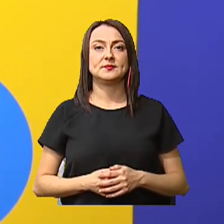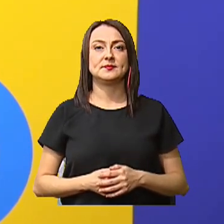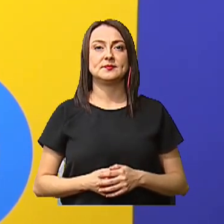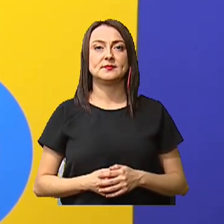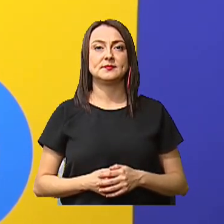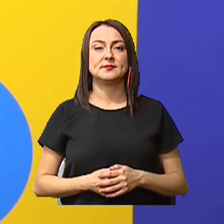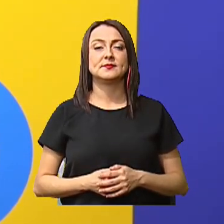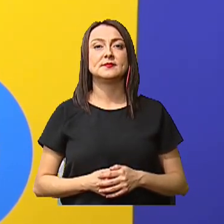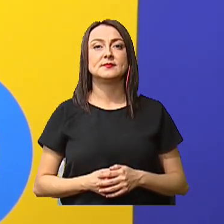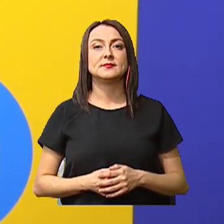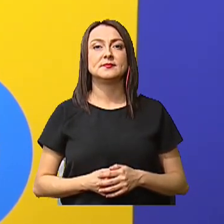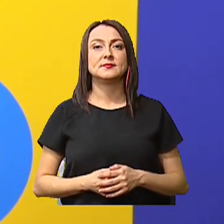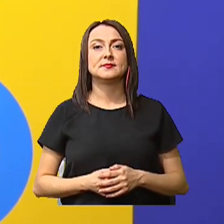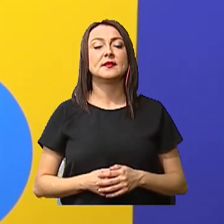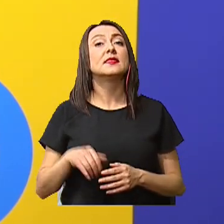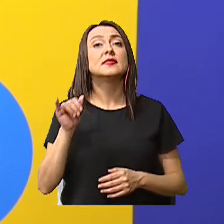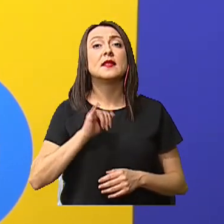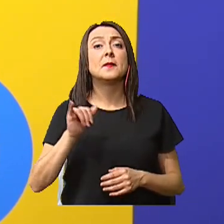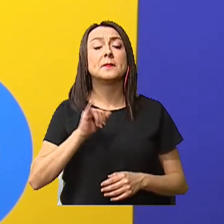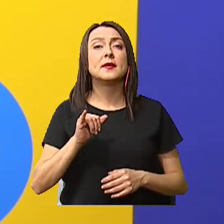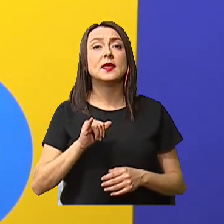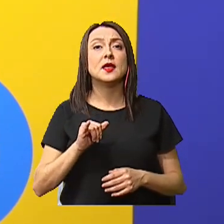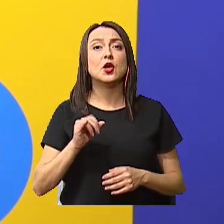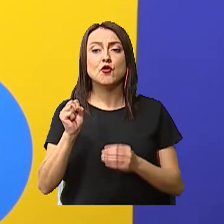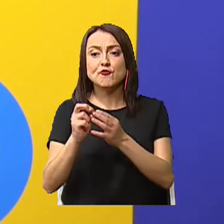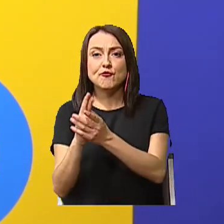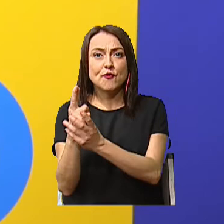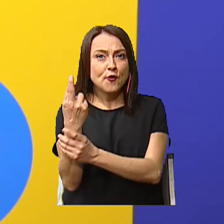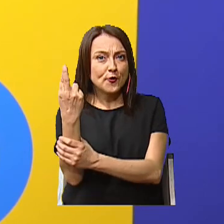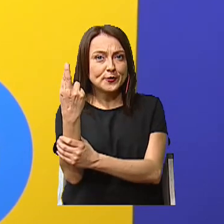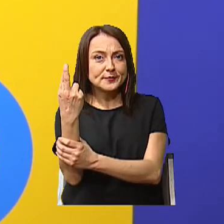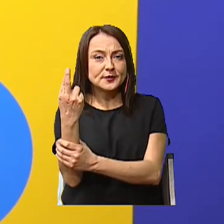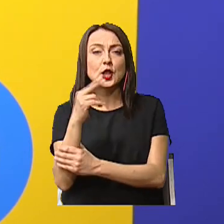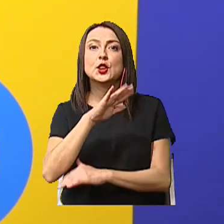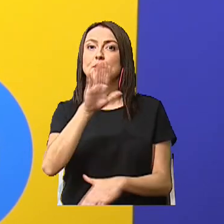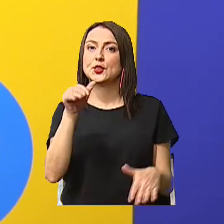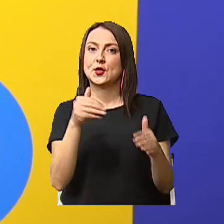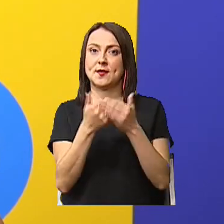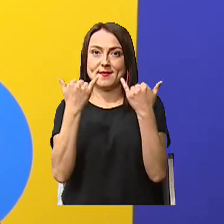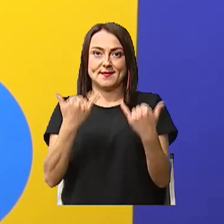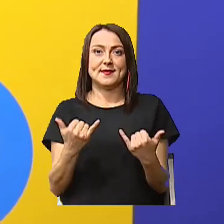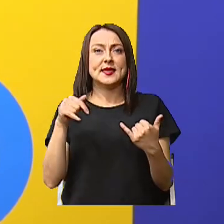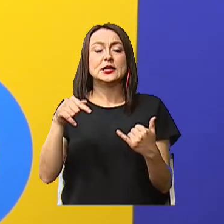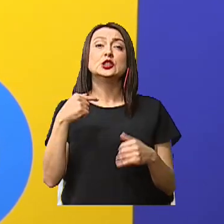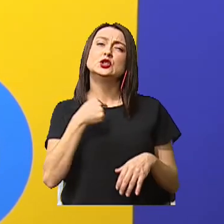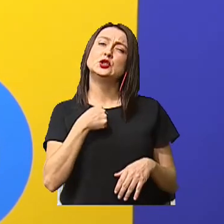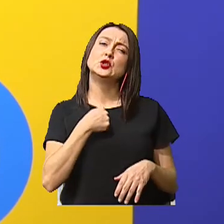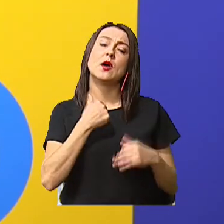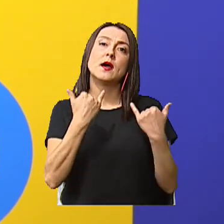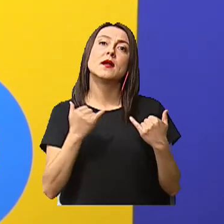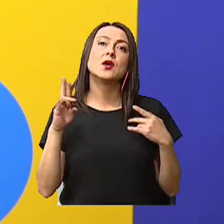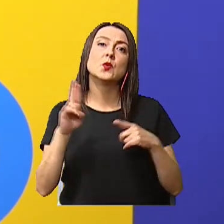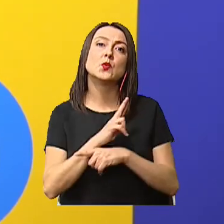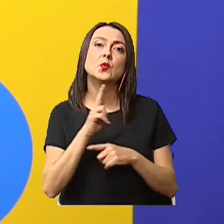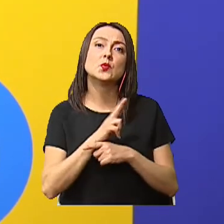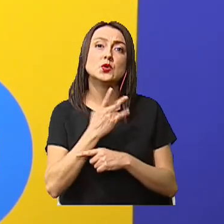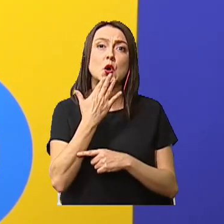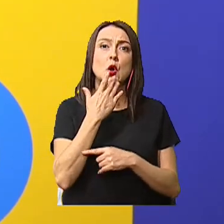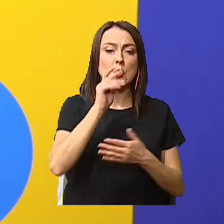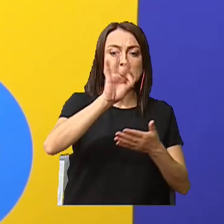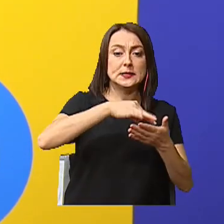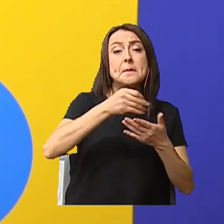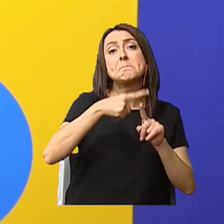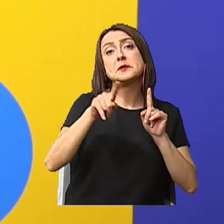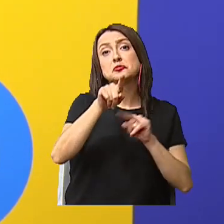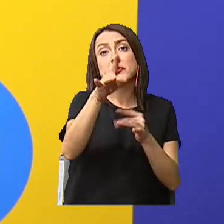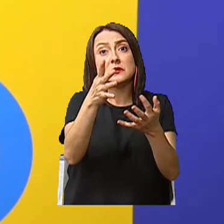Vamos a hacer también una flor Todos aquí En este caso, yo estoy utilizando témperas Pero